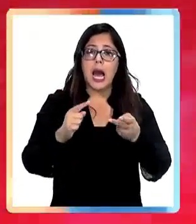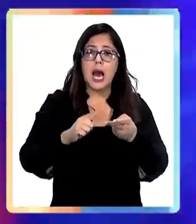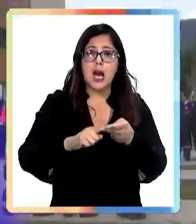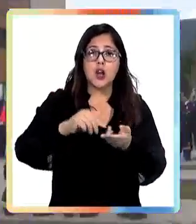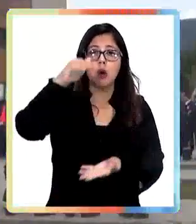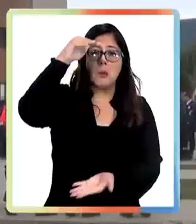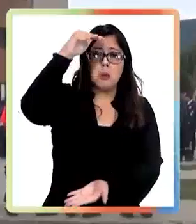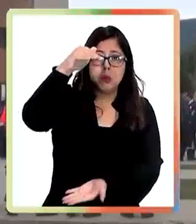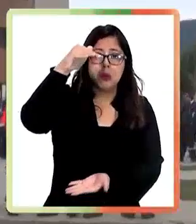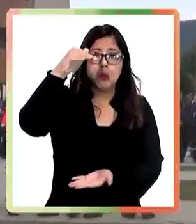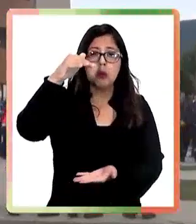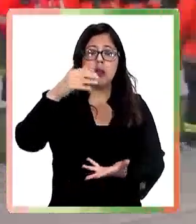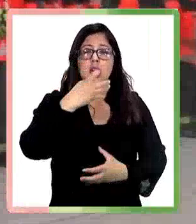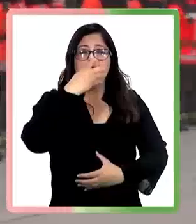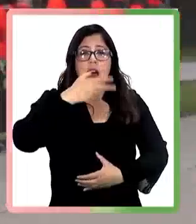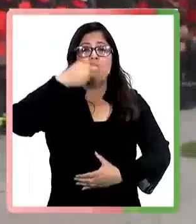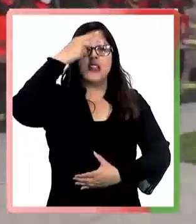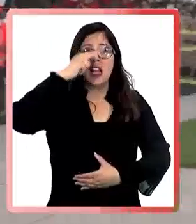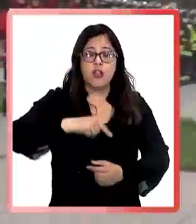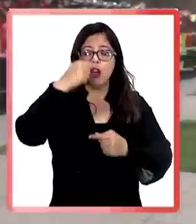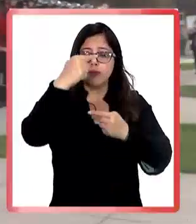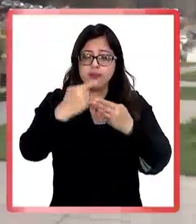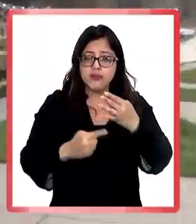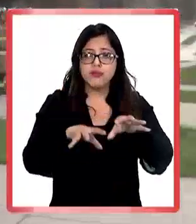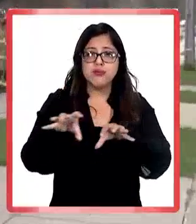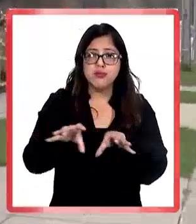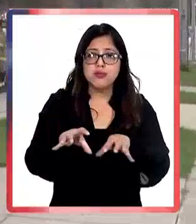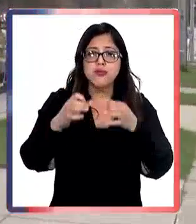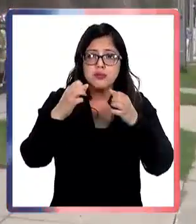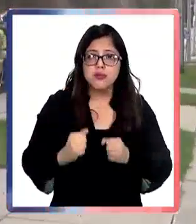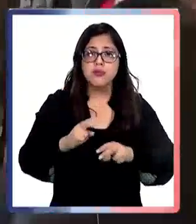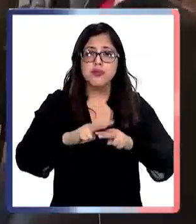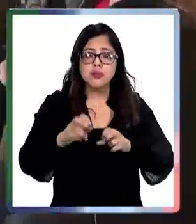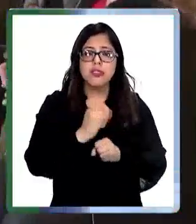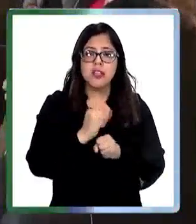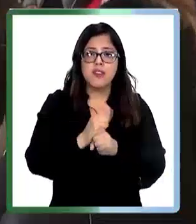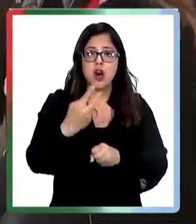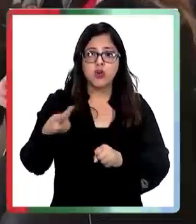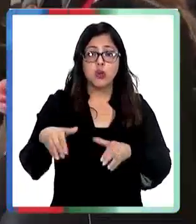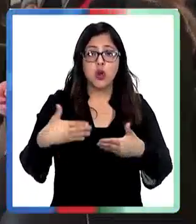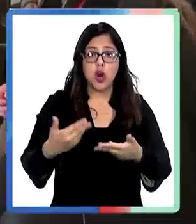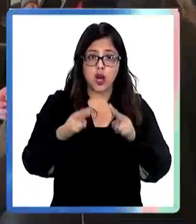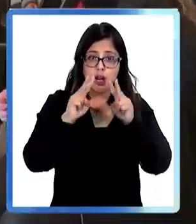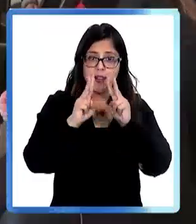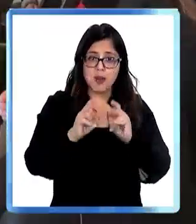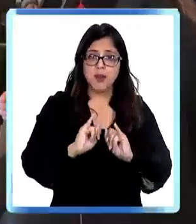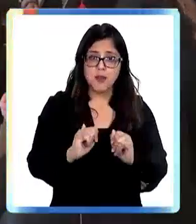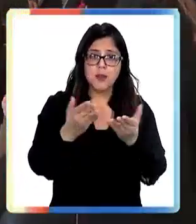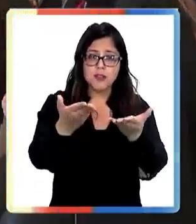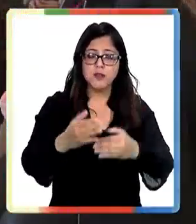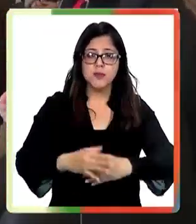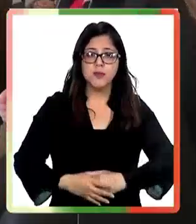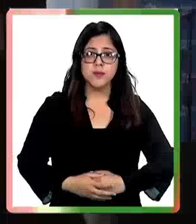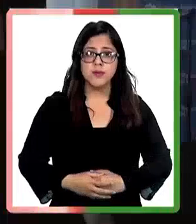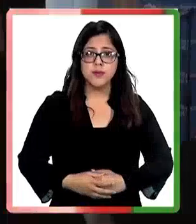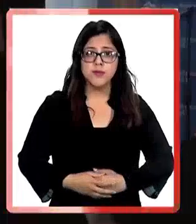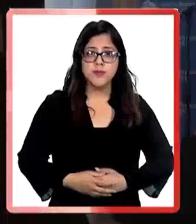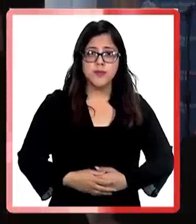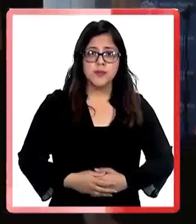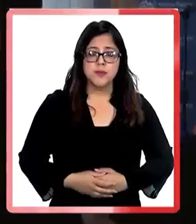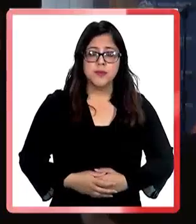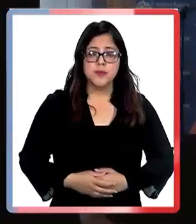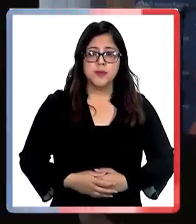detalles. Bomberos de Chile y el gobierno regional de Aysén firmaron y concretaron un convenio histórico en materia de